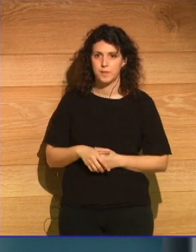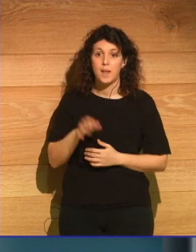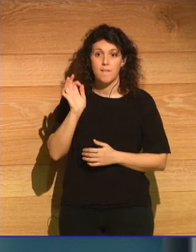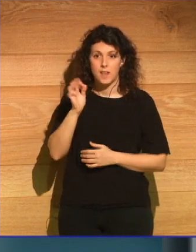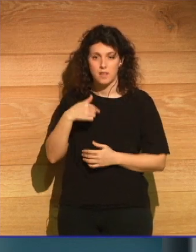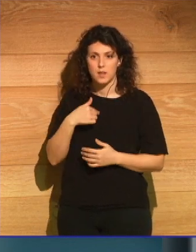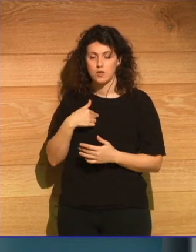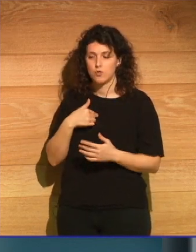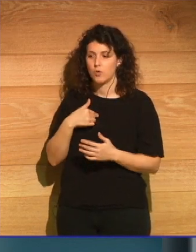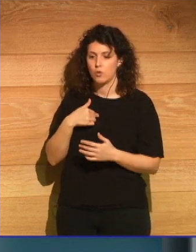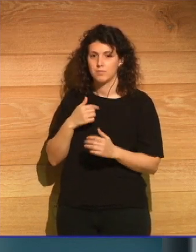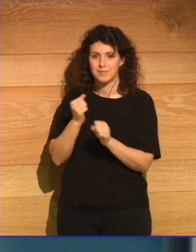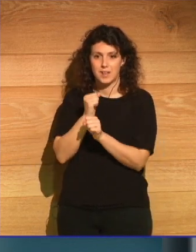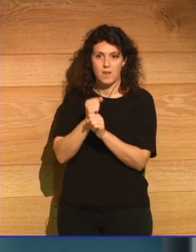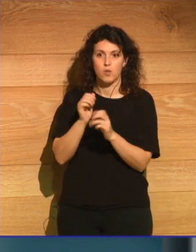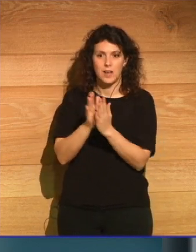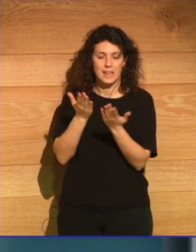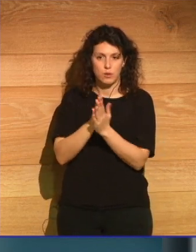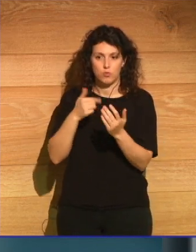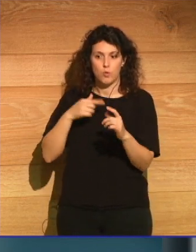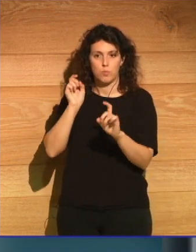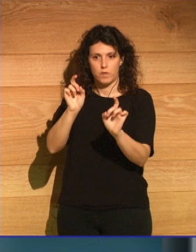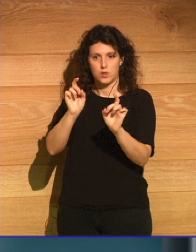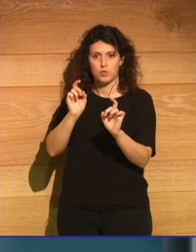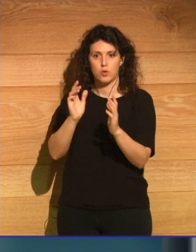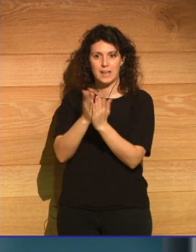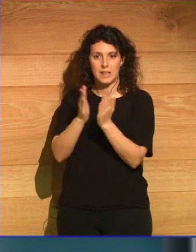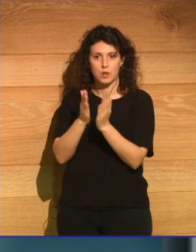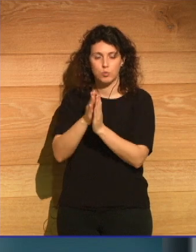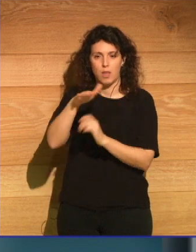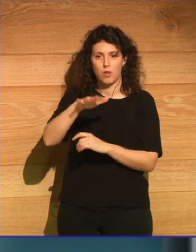verdad que yo vengo de la literatura, soy profesor de literatura en Edimburgo,